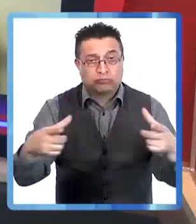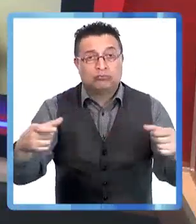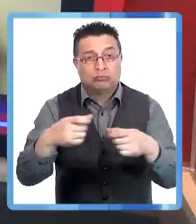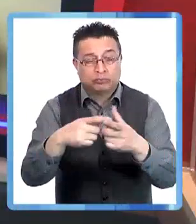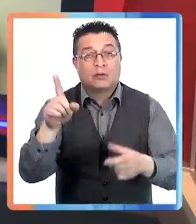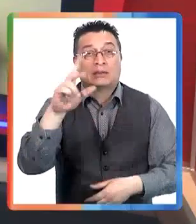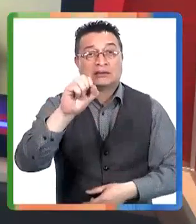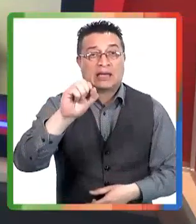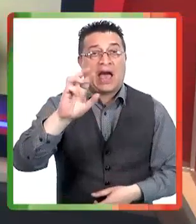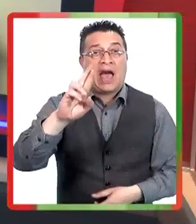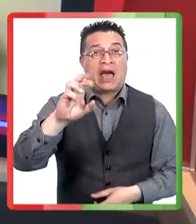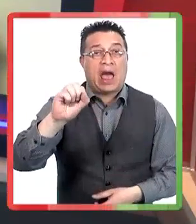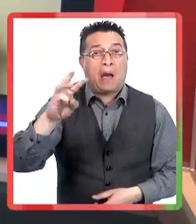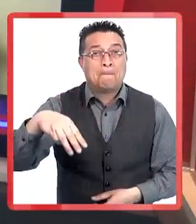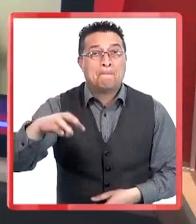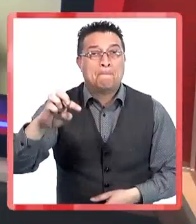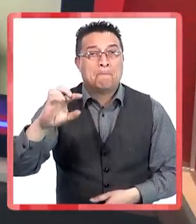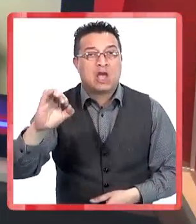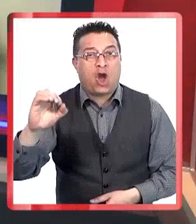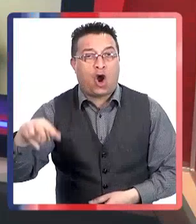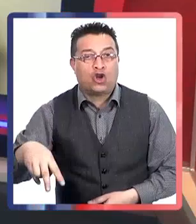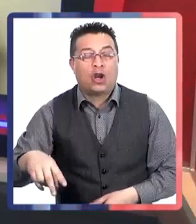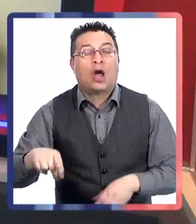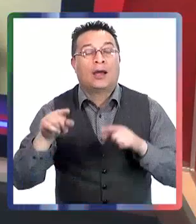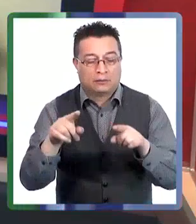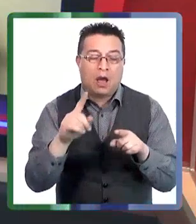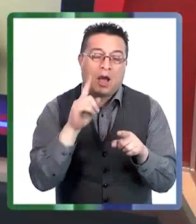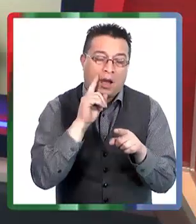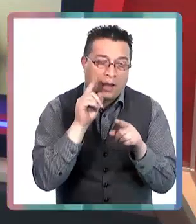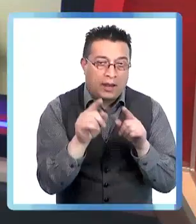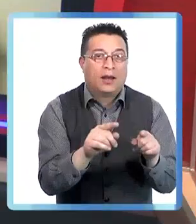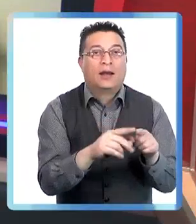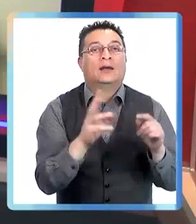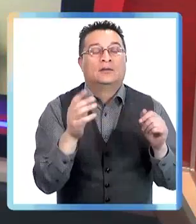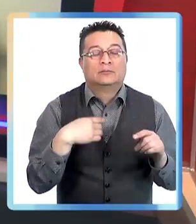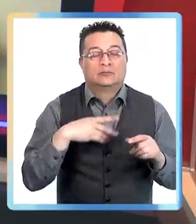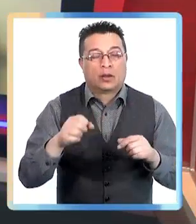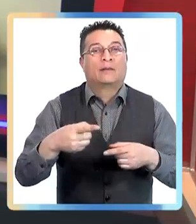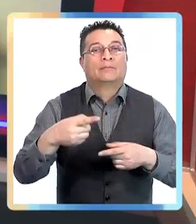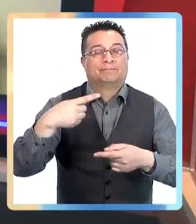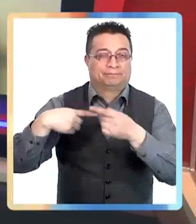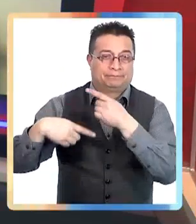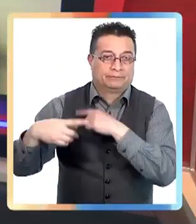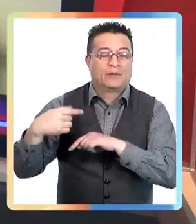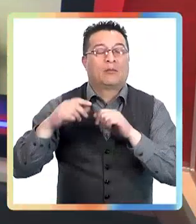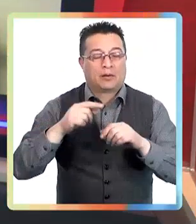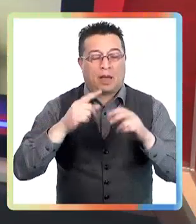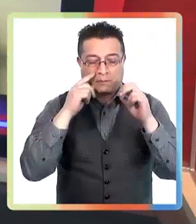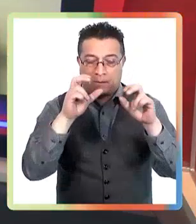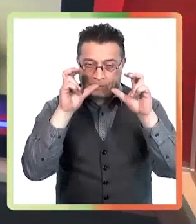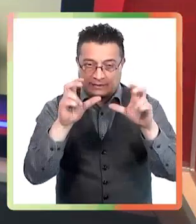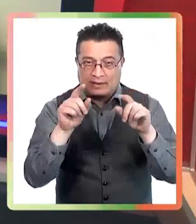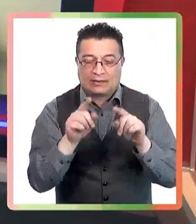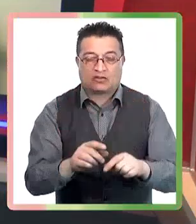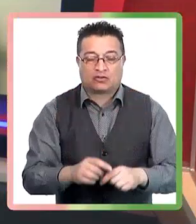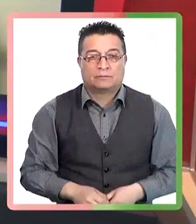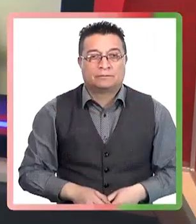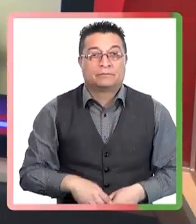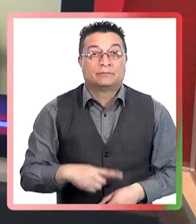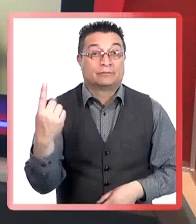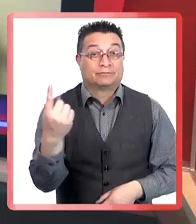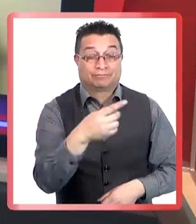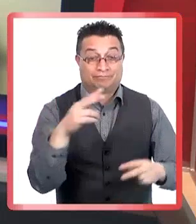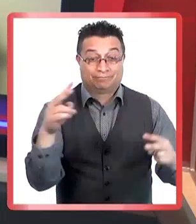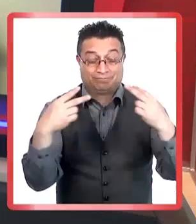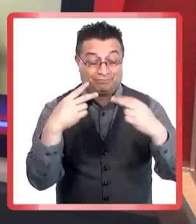Nos están viendo, yo decía, desde Erika Magallanes, doctora. Precisamente son lugares de nuestro país que no tienen acceso probablemente a un especialista de manera